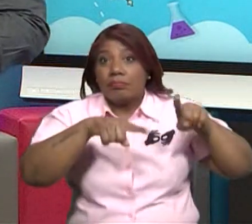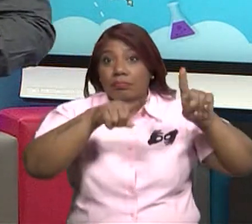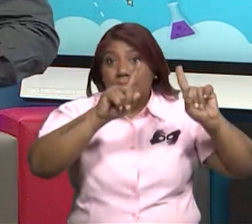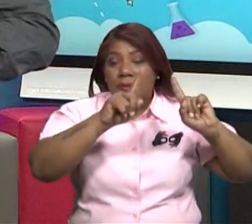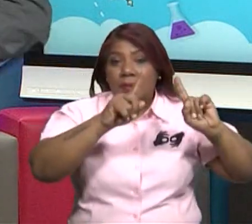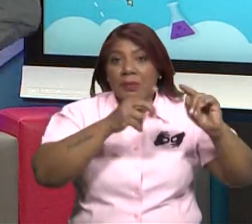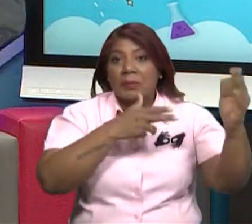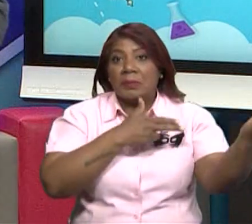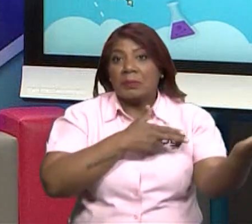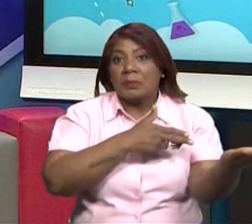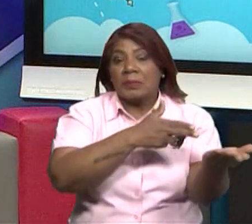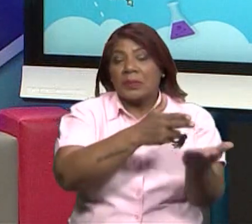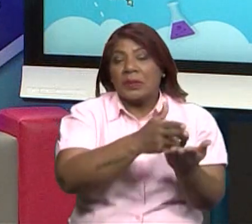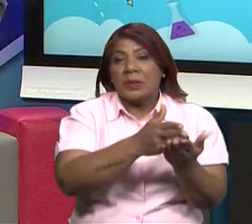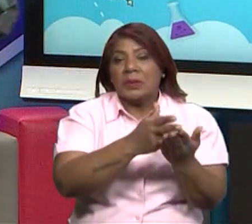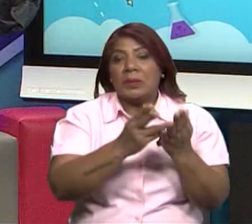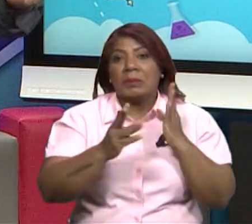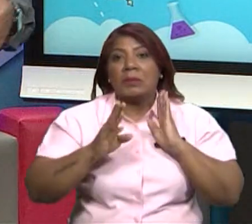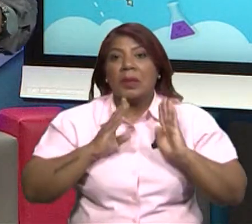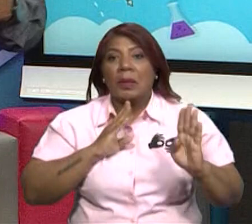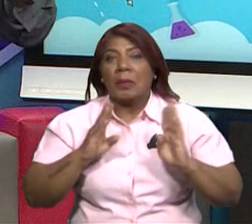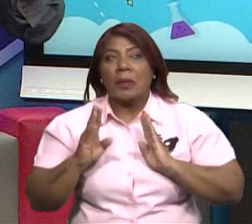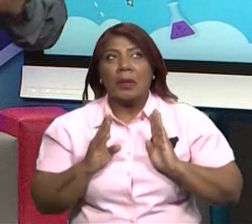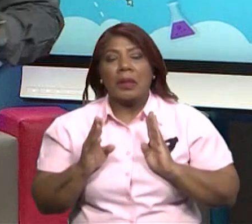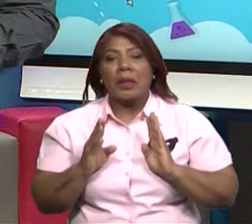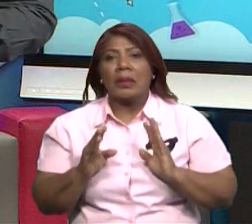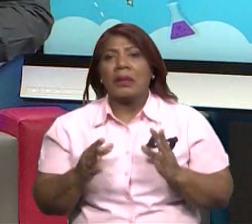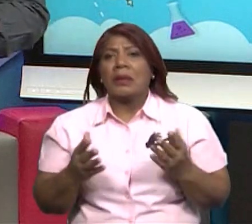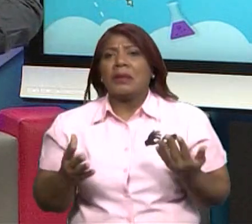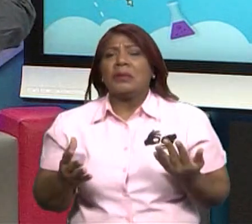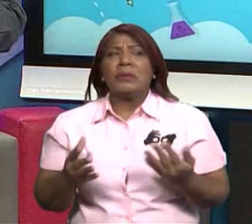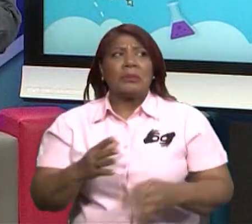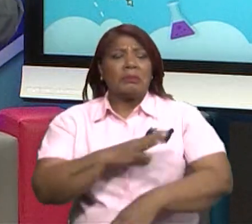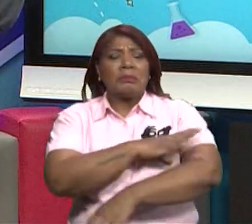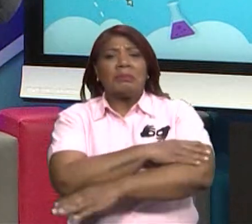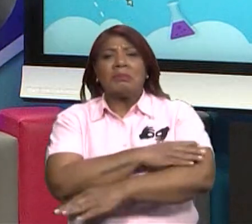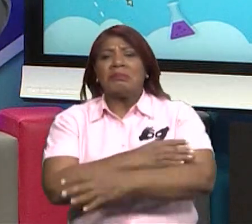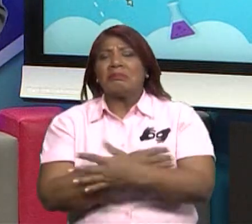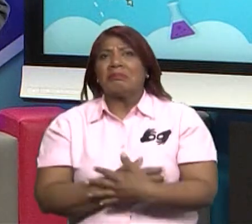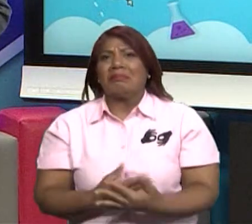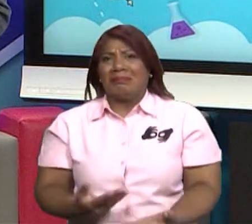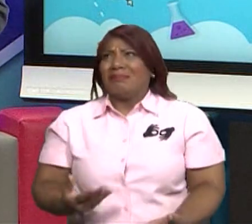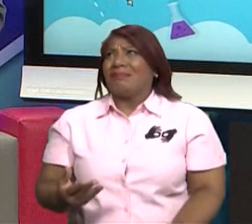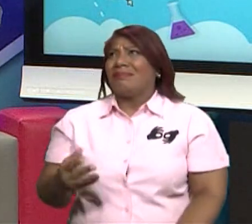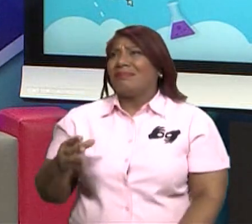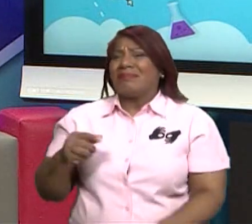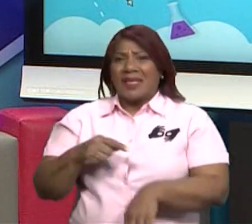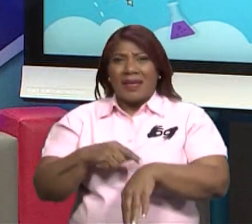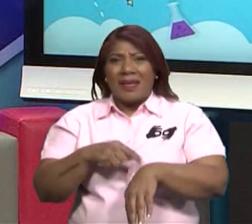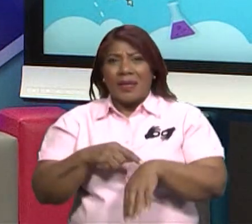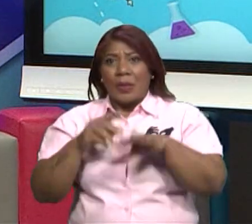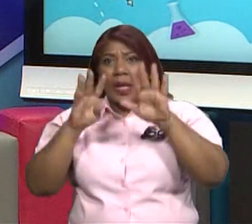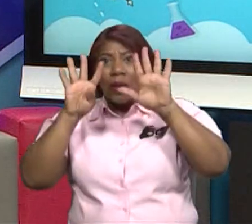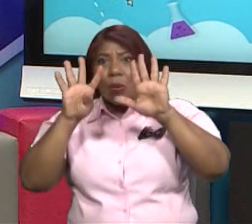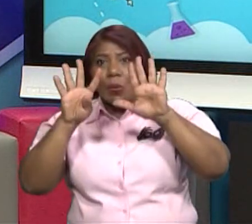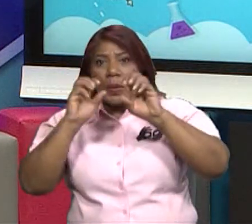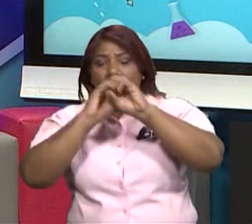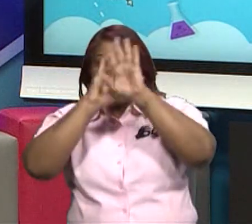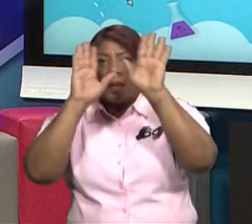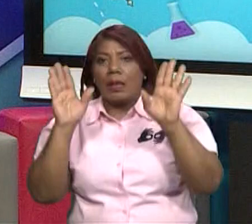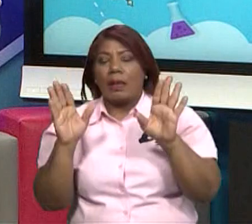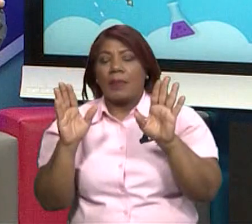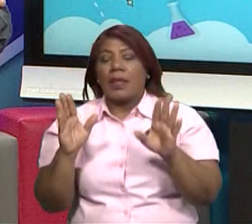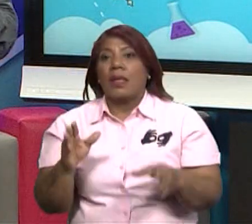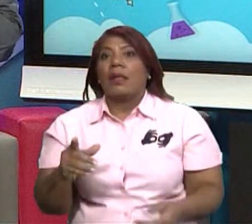Ya hoy día está con un suetercito, camino normal a las nueve de mañana, es más, ya tengo hasta calor. Entonces, ¿por qué hay días tan